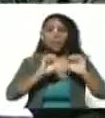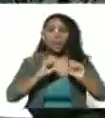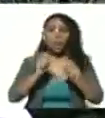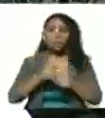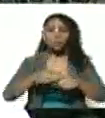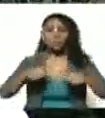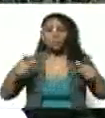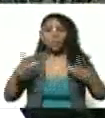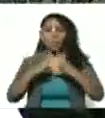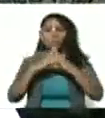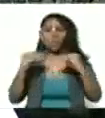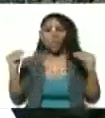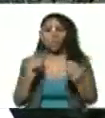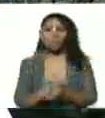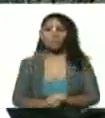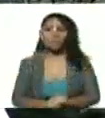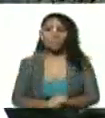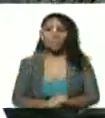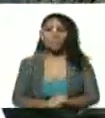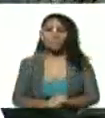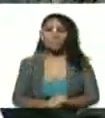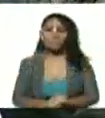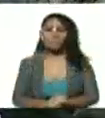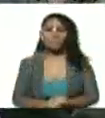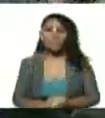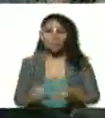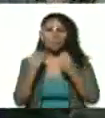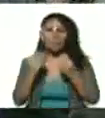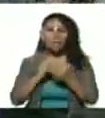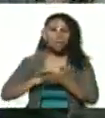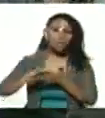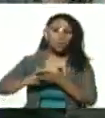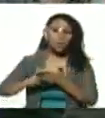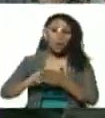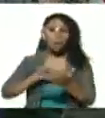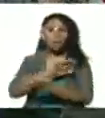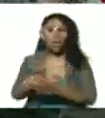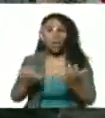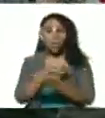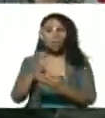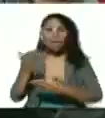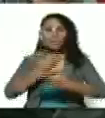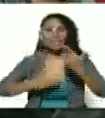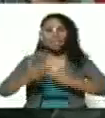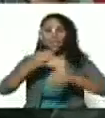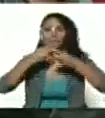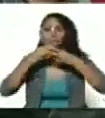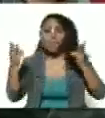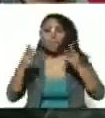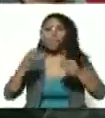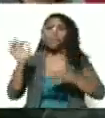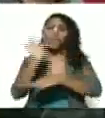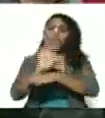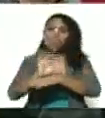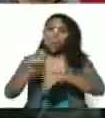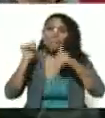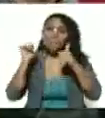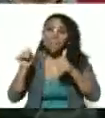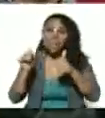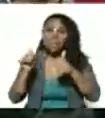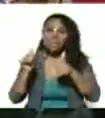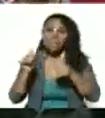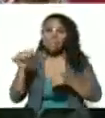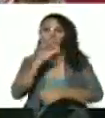abastecernos de todo para resolver los problemas para que los servicios públicos funcionen para que la sociedad